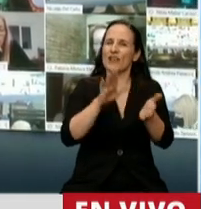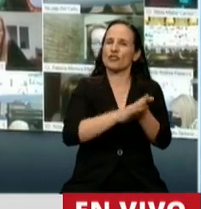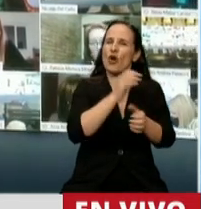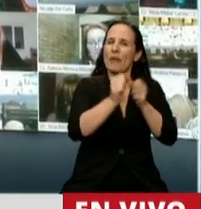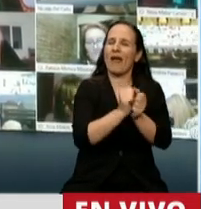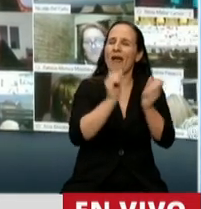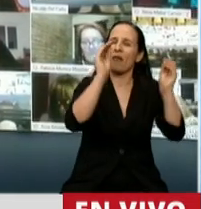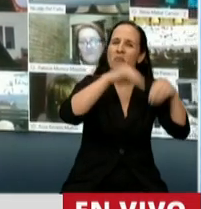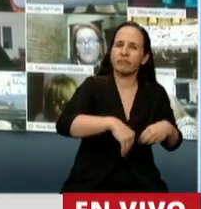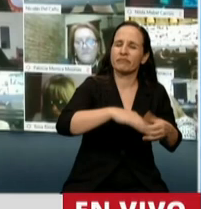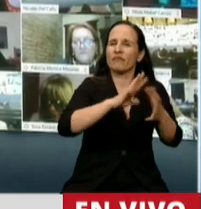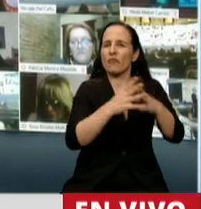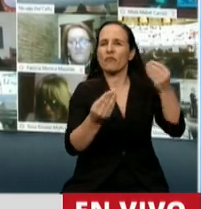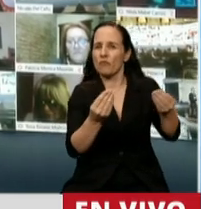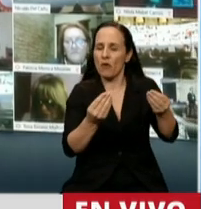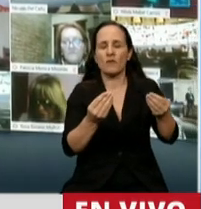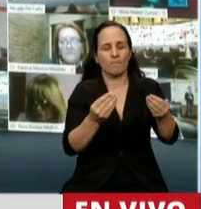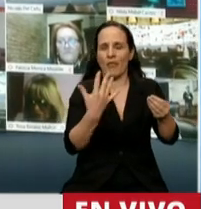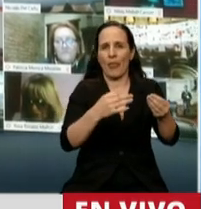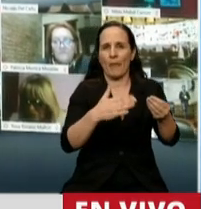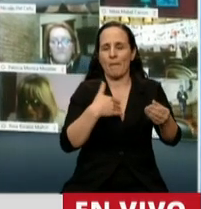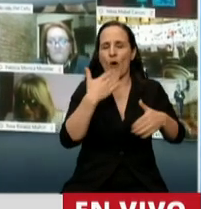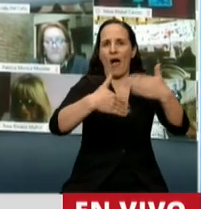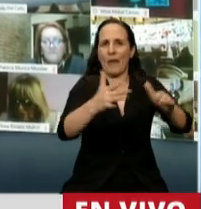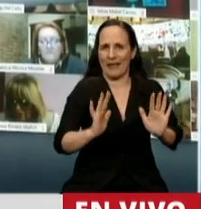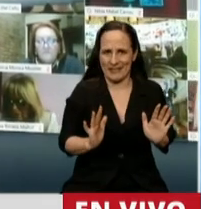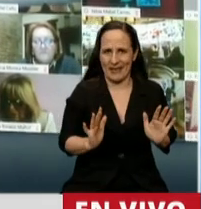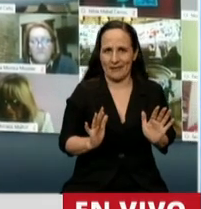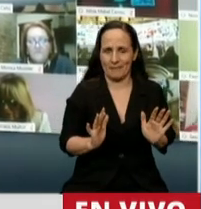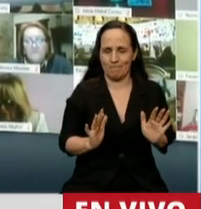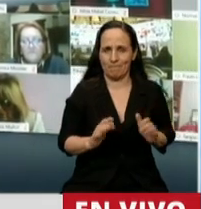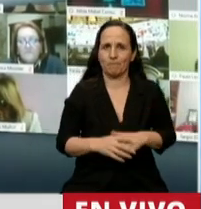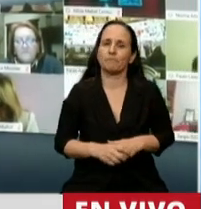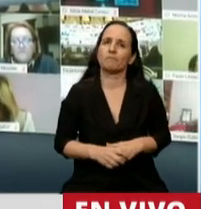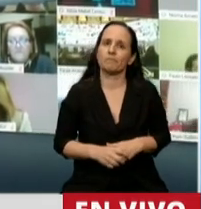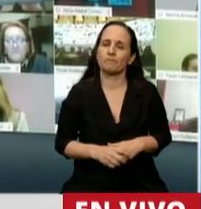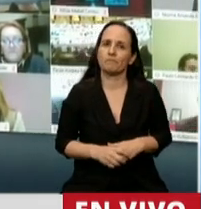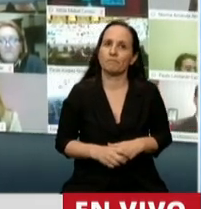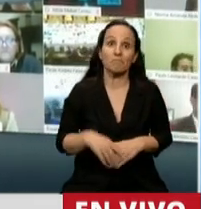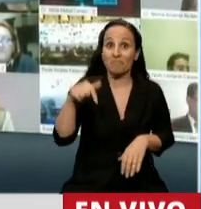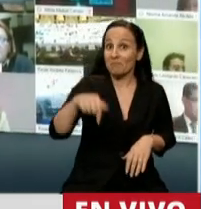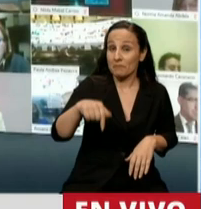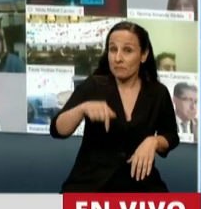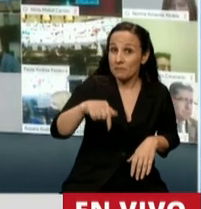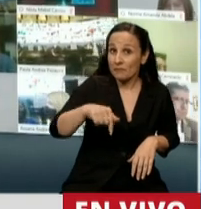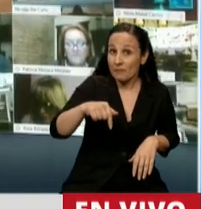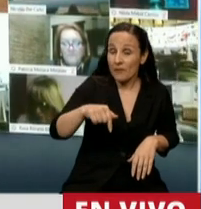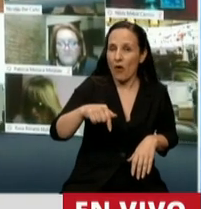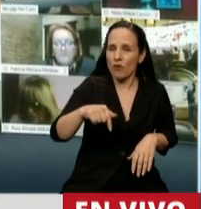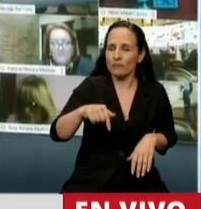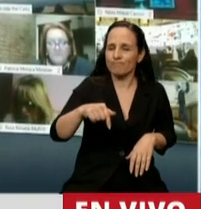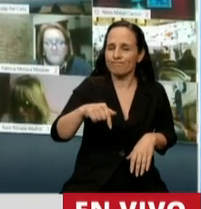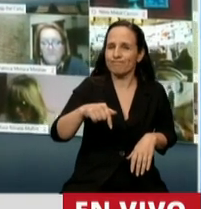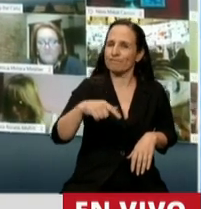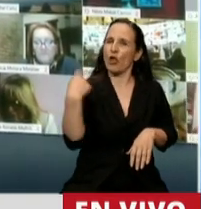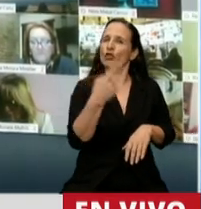Y en esta oportunidad, presidente, la verdad es que estamos todos de